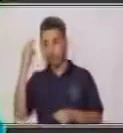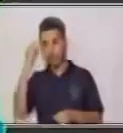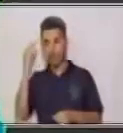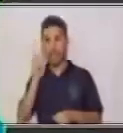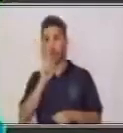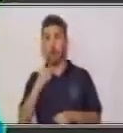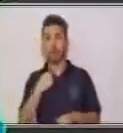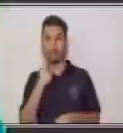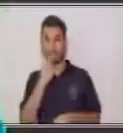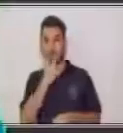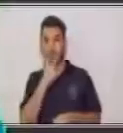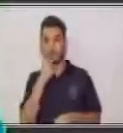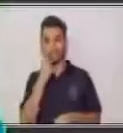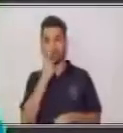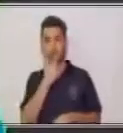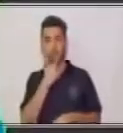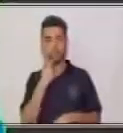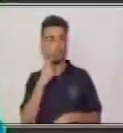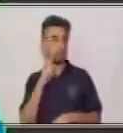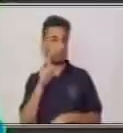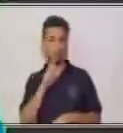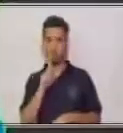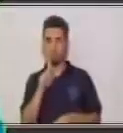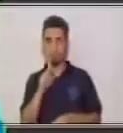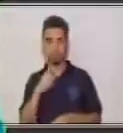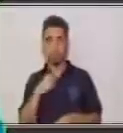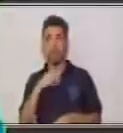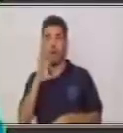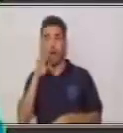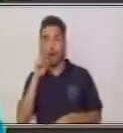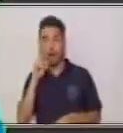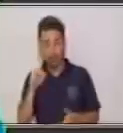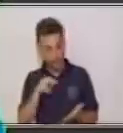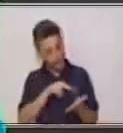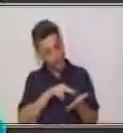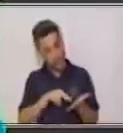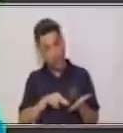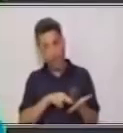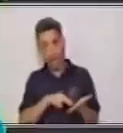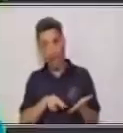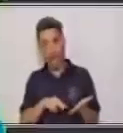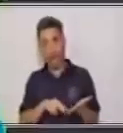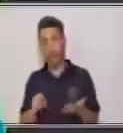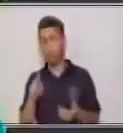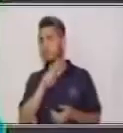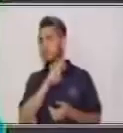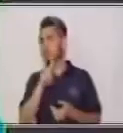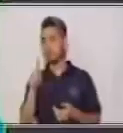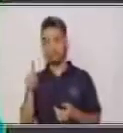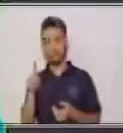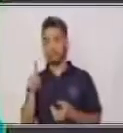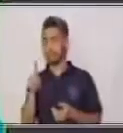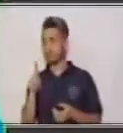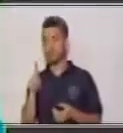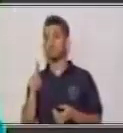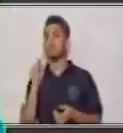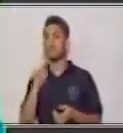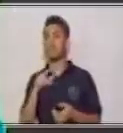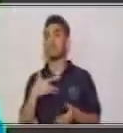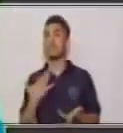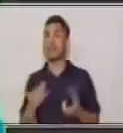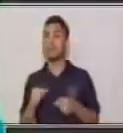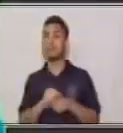vamos a tener que estar hablando a la hora en que estamos leyendo. Y ese es un ejercicio que nosotros